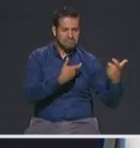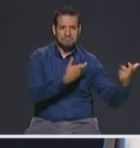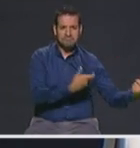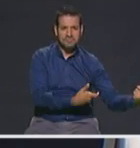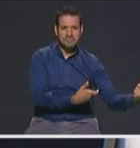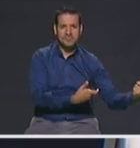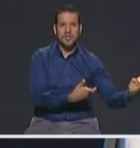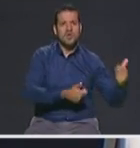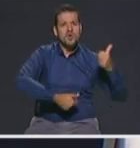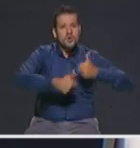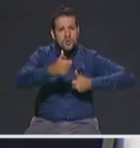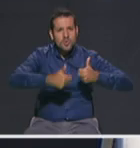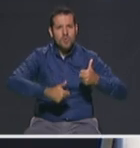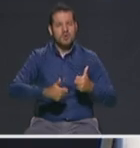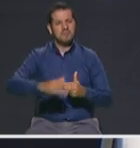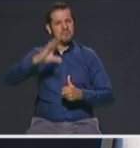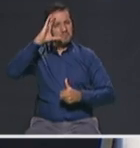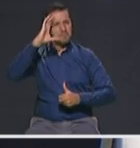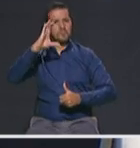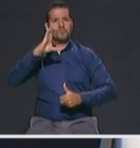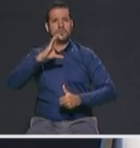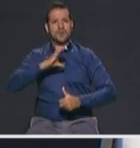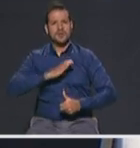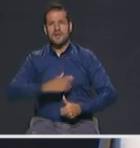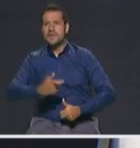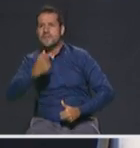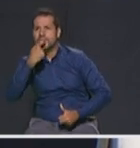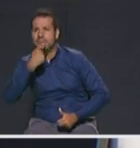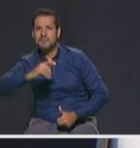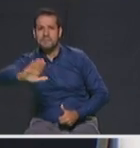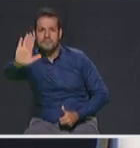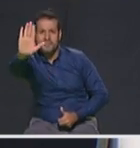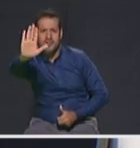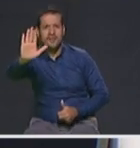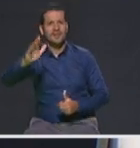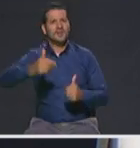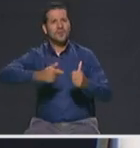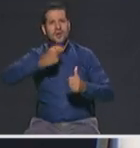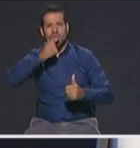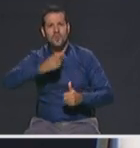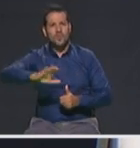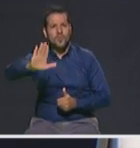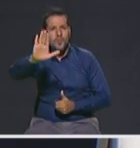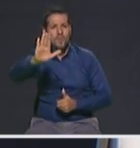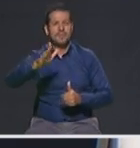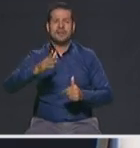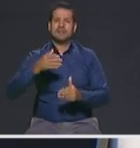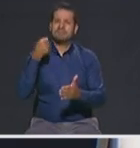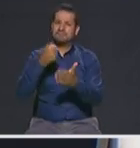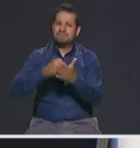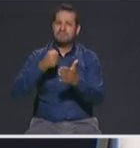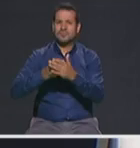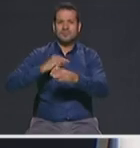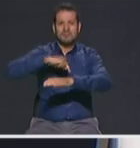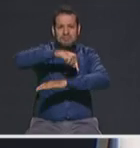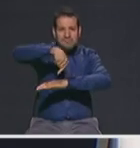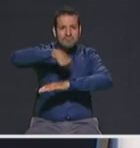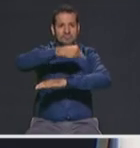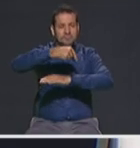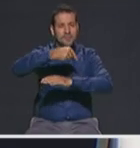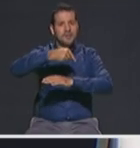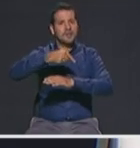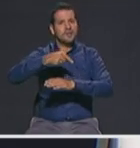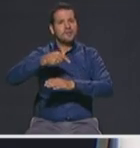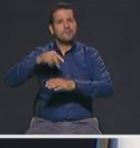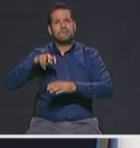retenes con policía ejército y tránsito para que permanentemente estén rotando por toda la ciudad